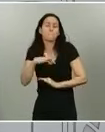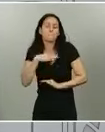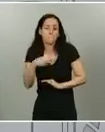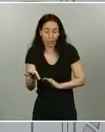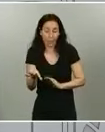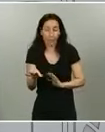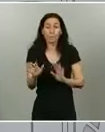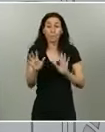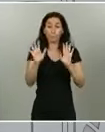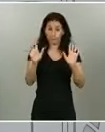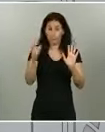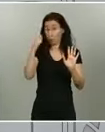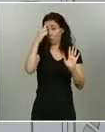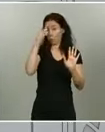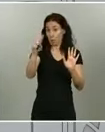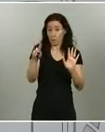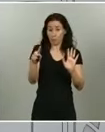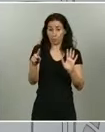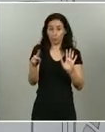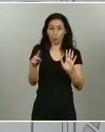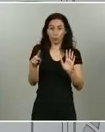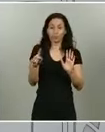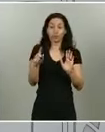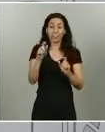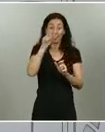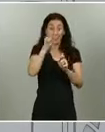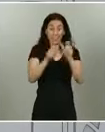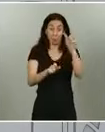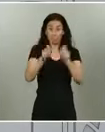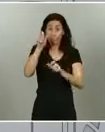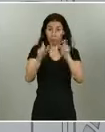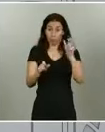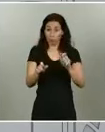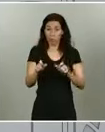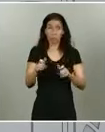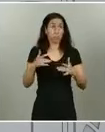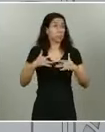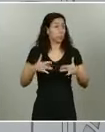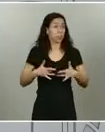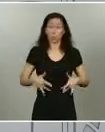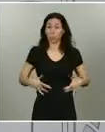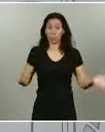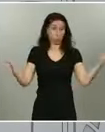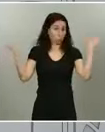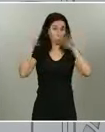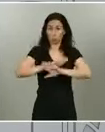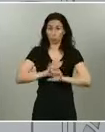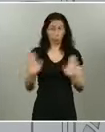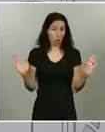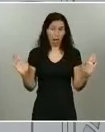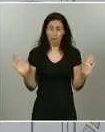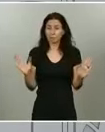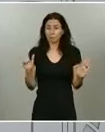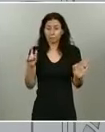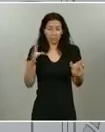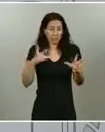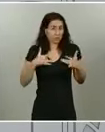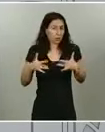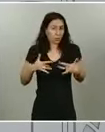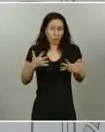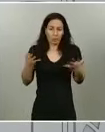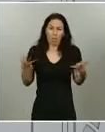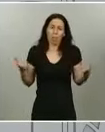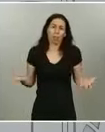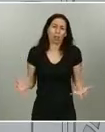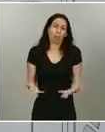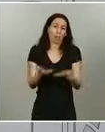alguna transmisión entre personas que no desarrollaban síntomas o tenían síntomas tan leves que apenas se daban cuenta de